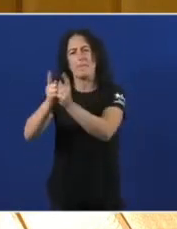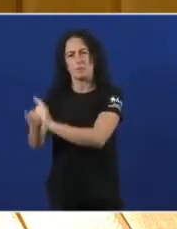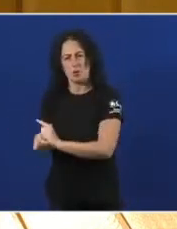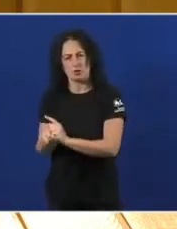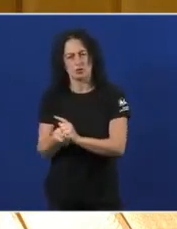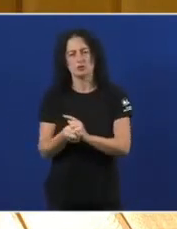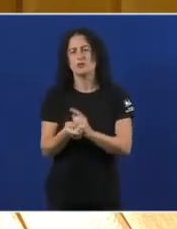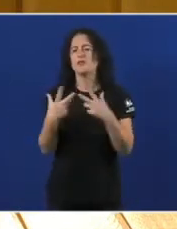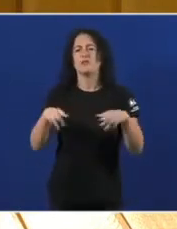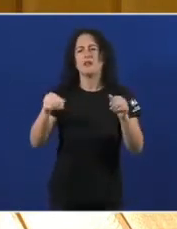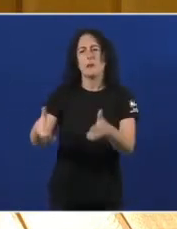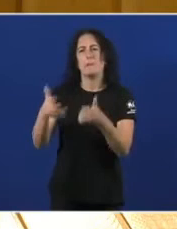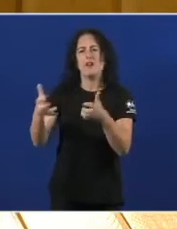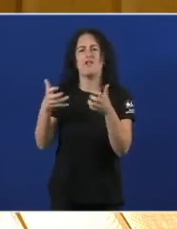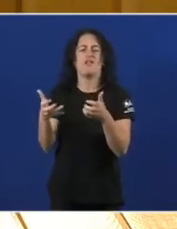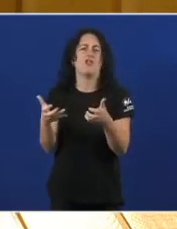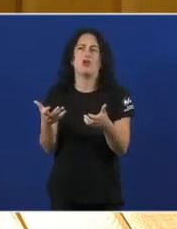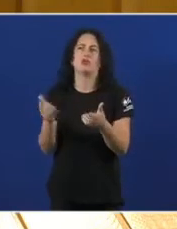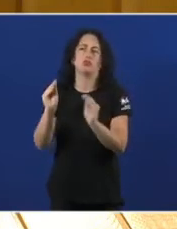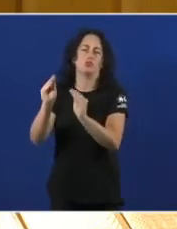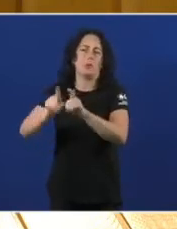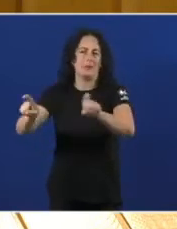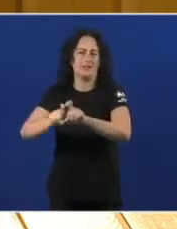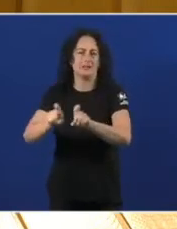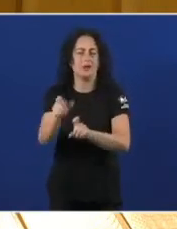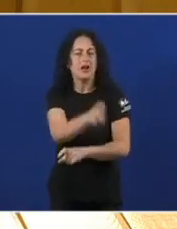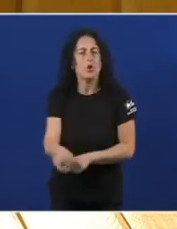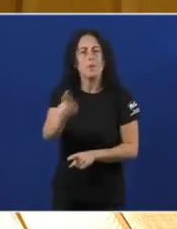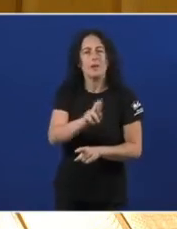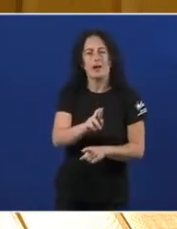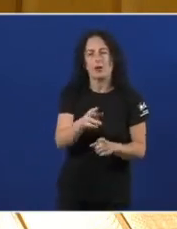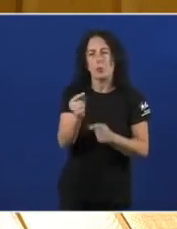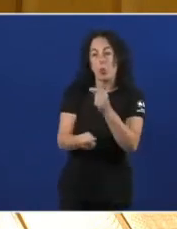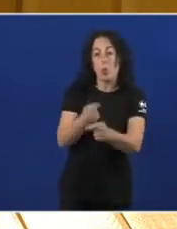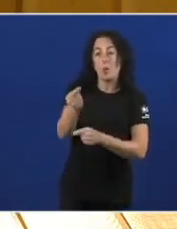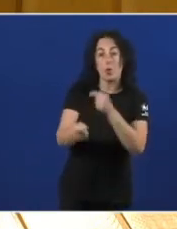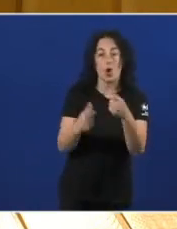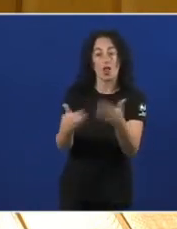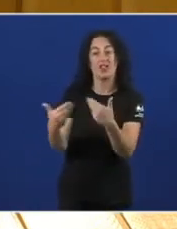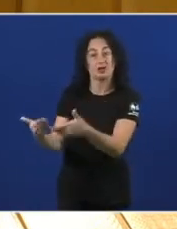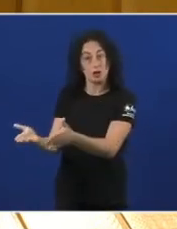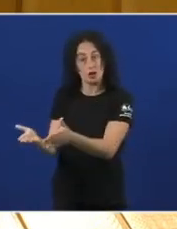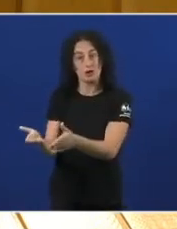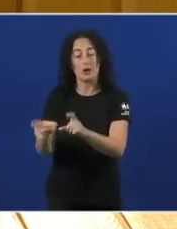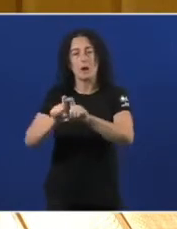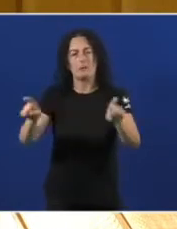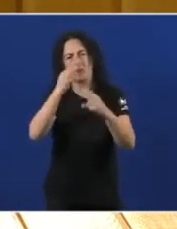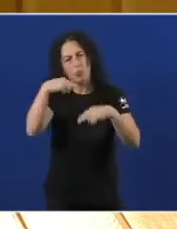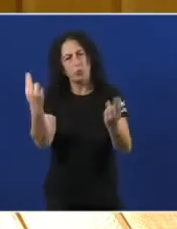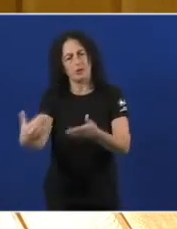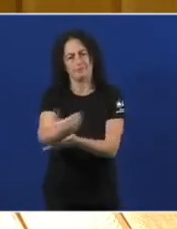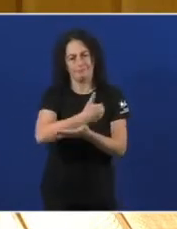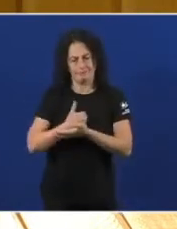beneficios Caídos do CEO E recuperar As concesións Que van caducando A través Dunha empresa Pública De